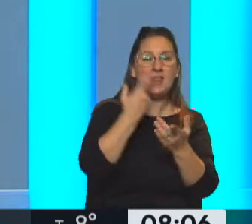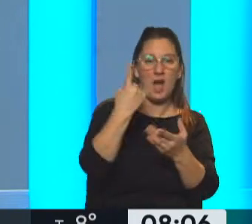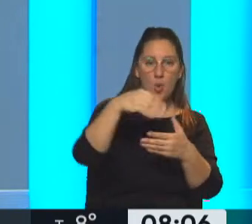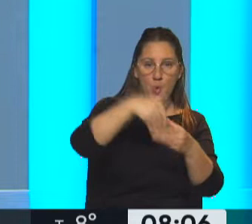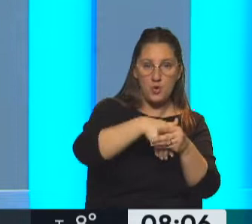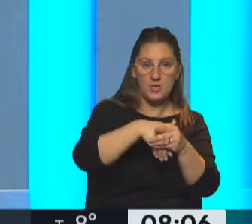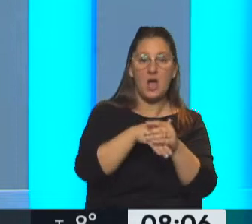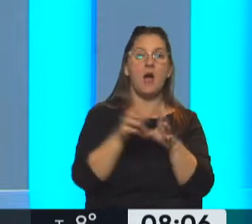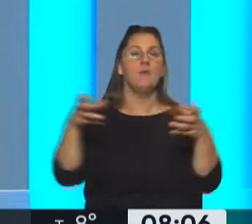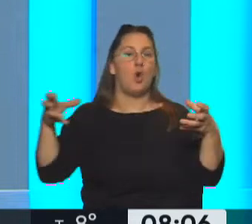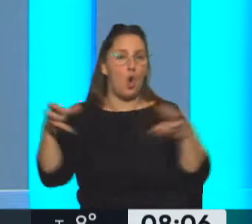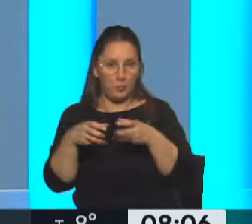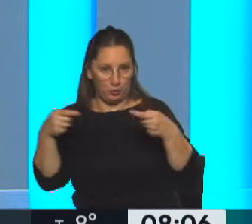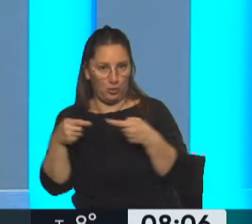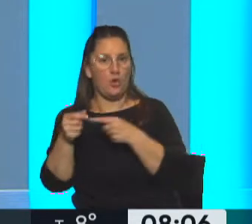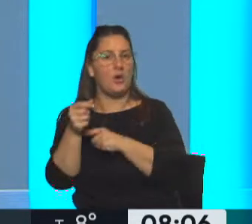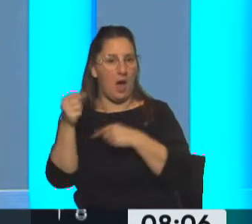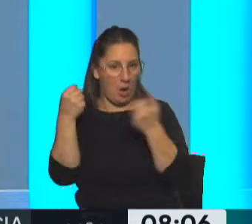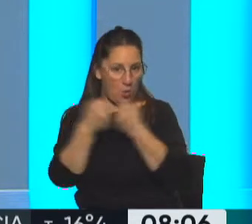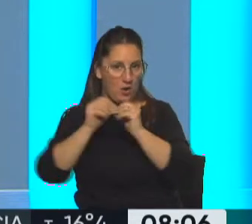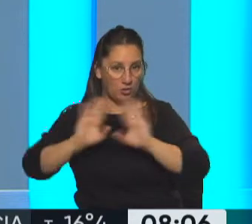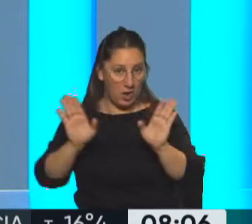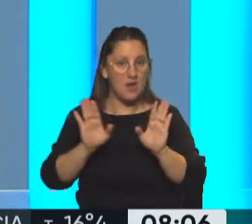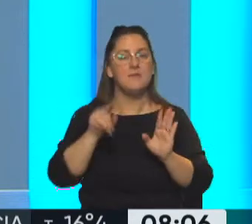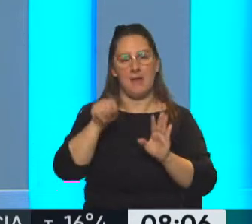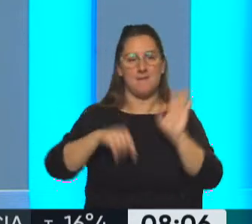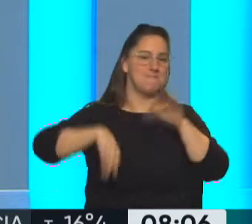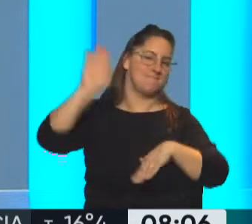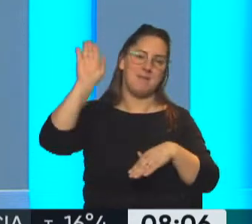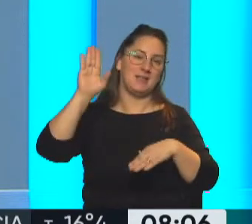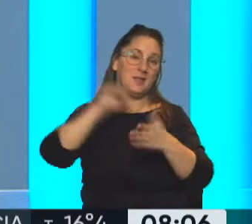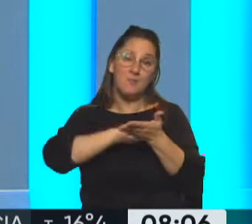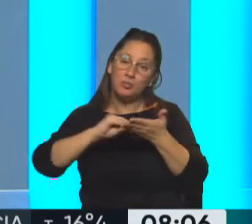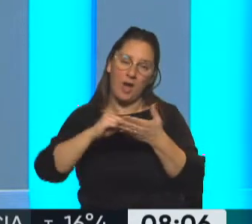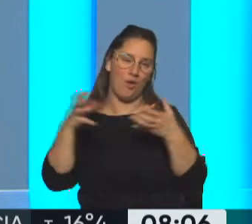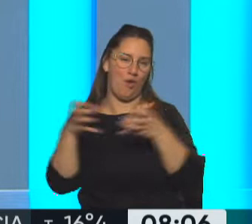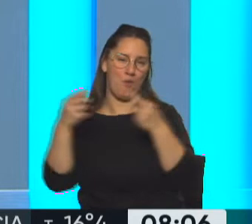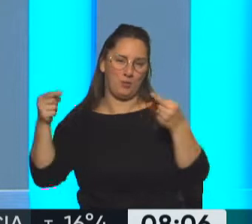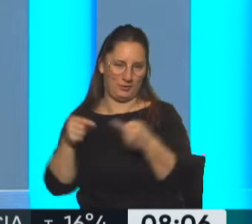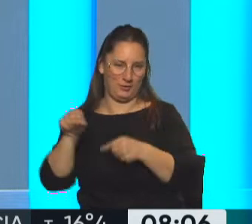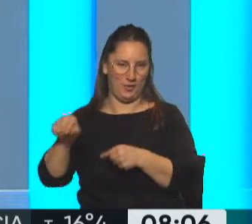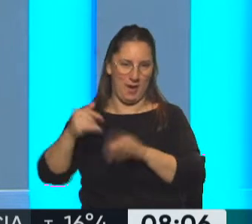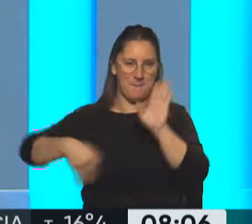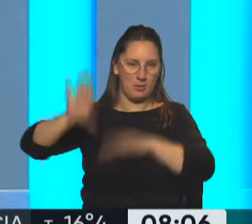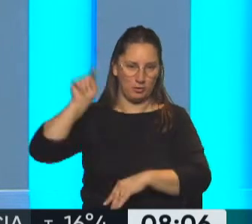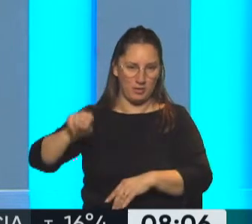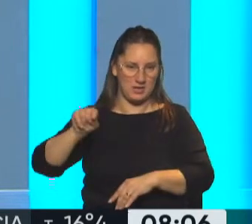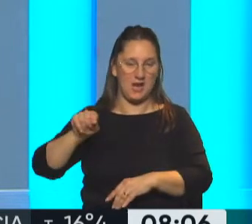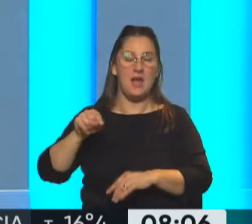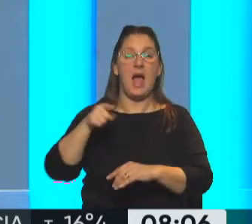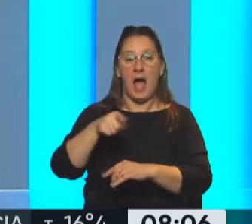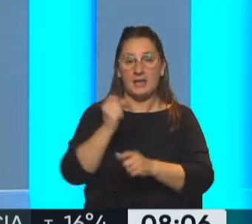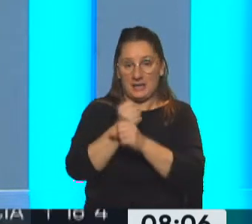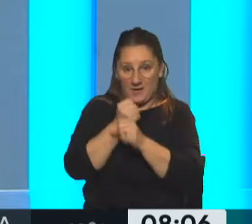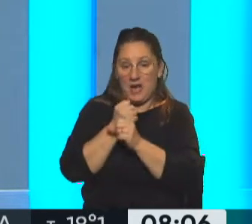oposición, ahí la mayoría la tiene la oposición en la Cámara de Diputados. Y ahí están trabajando, juntos por el cambio,